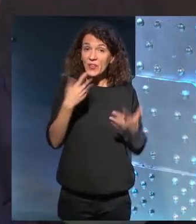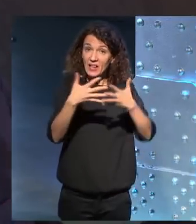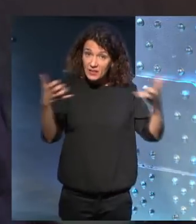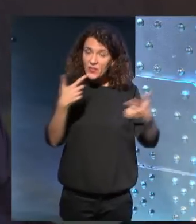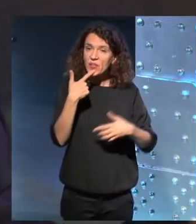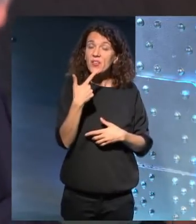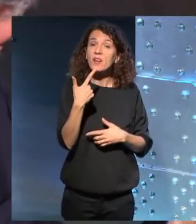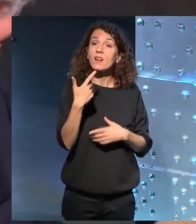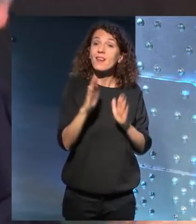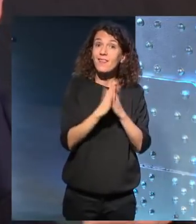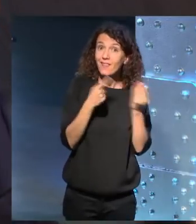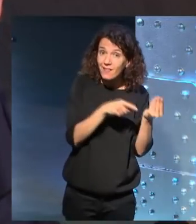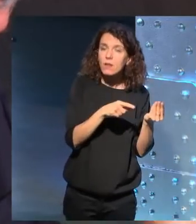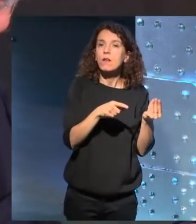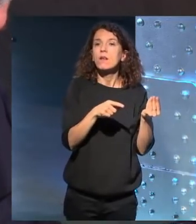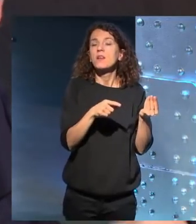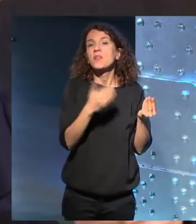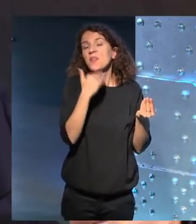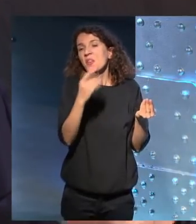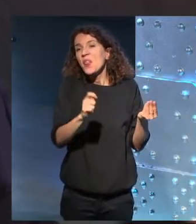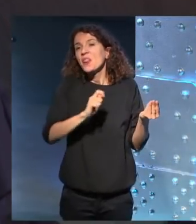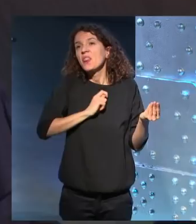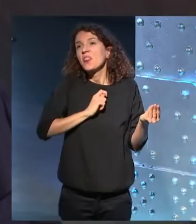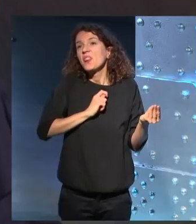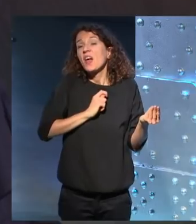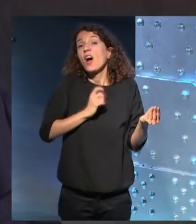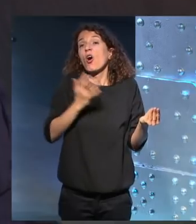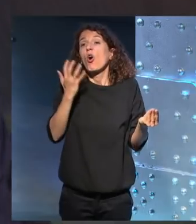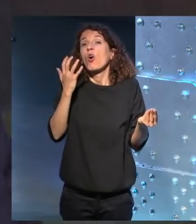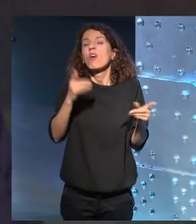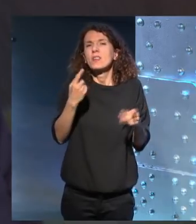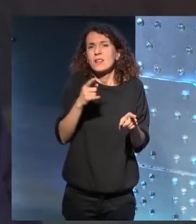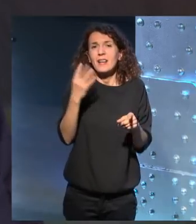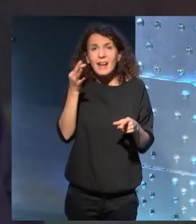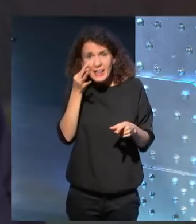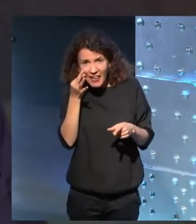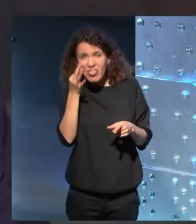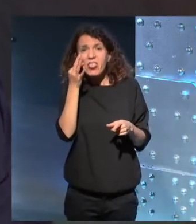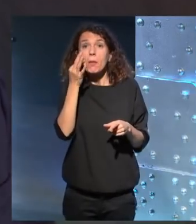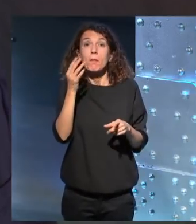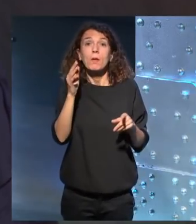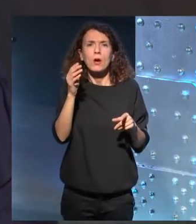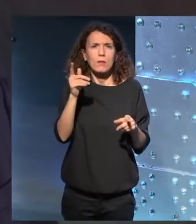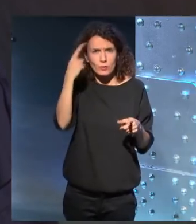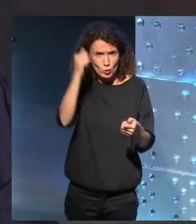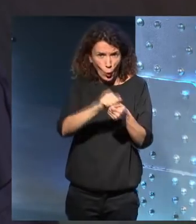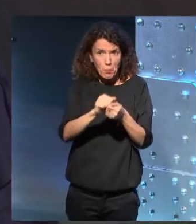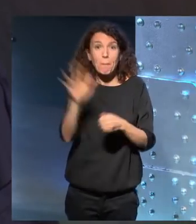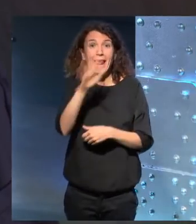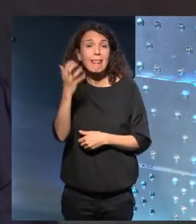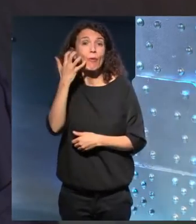ese tipo de obra que hace pasar por originalidad las torpezas y contrasentidos. Sí,